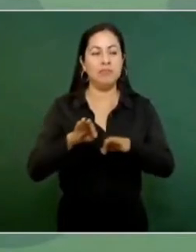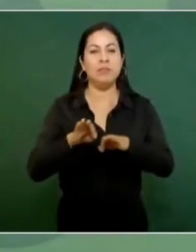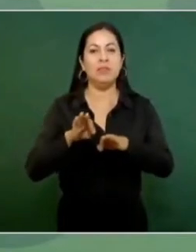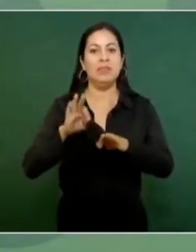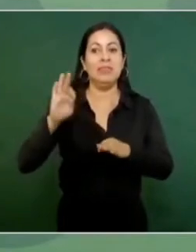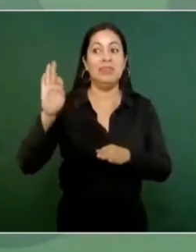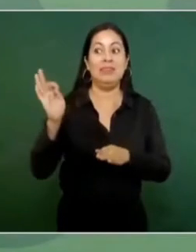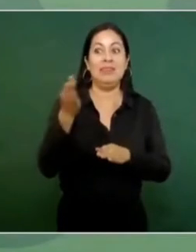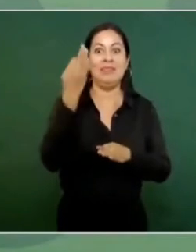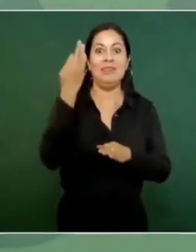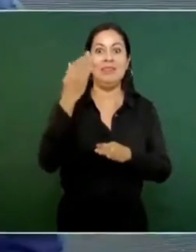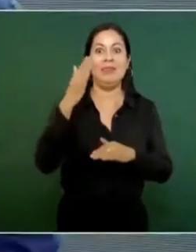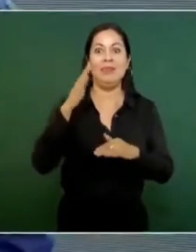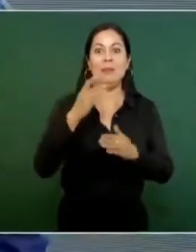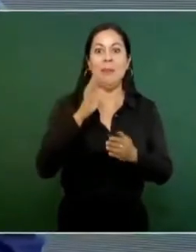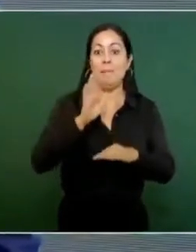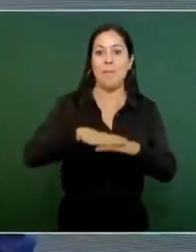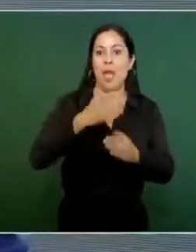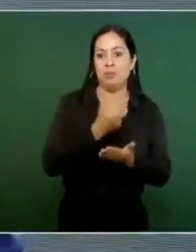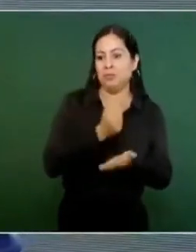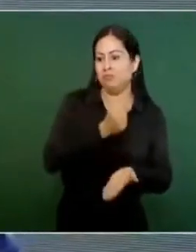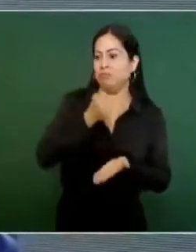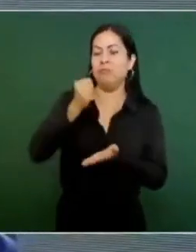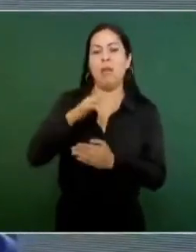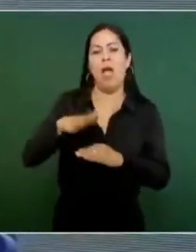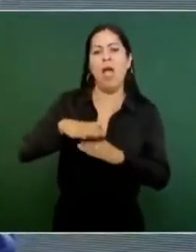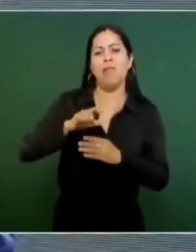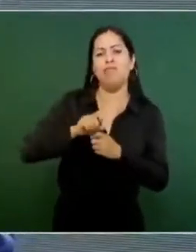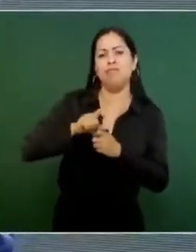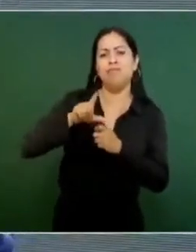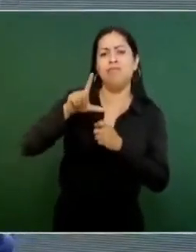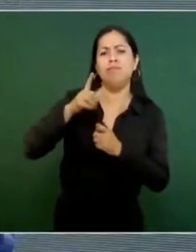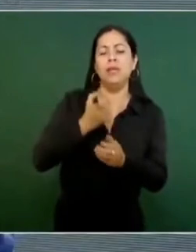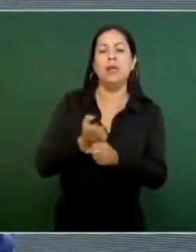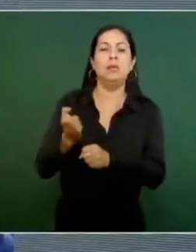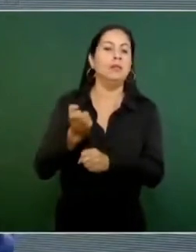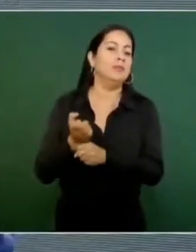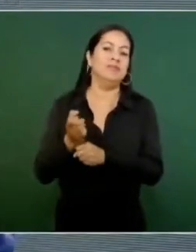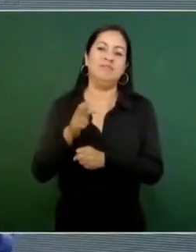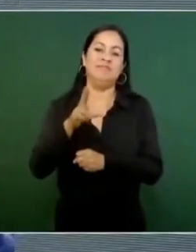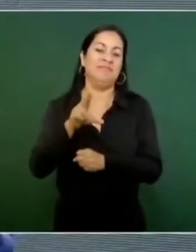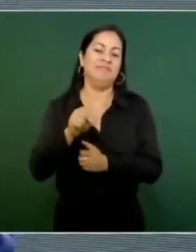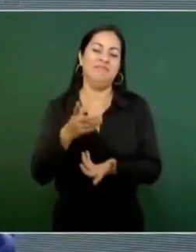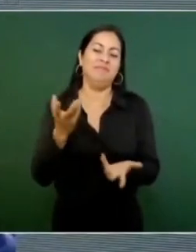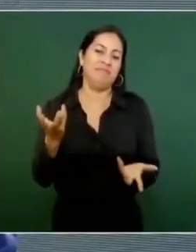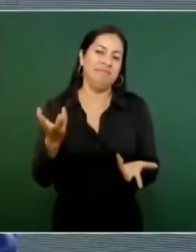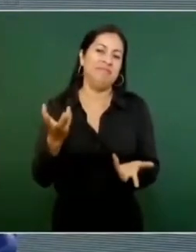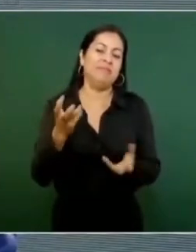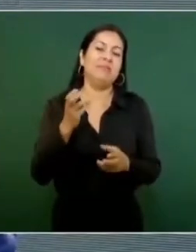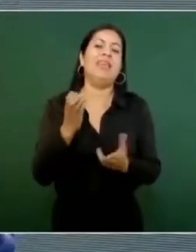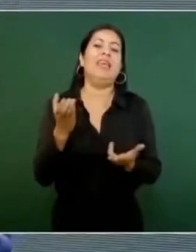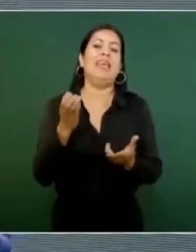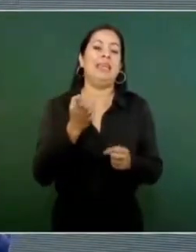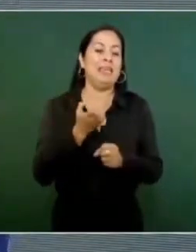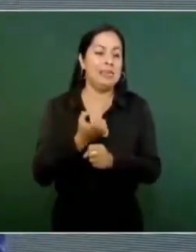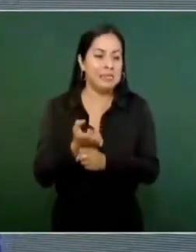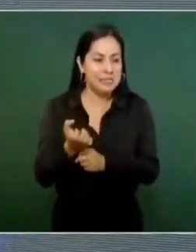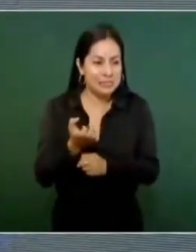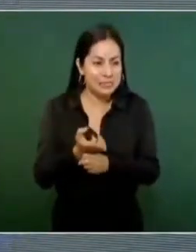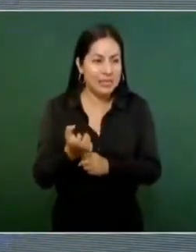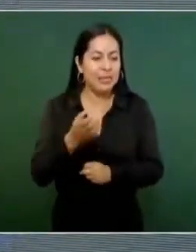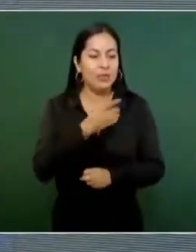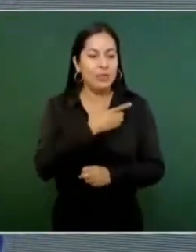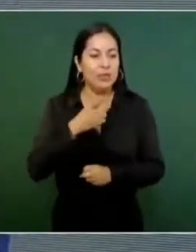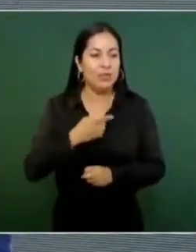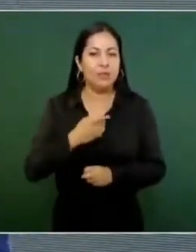no le amplía el presupuesto al Estado. Entonces, el Estado tiene que asumir